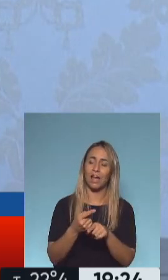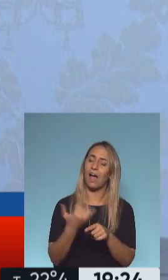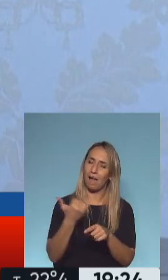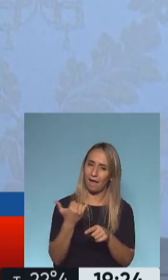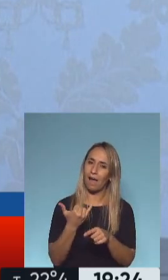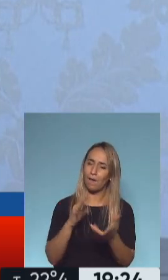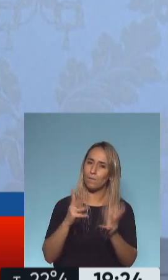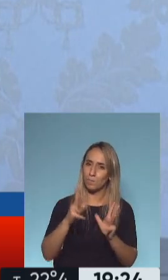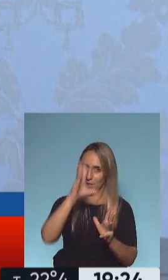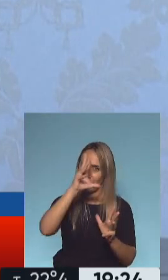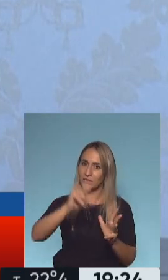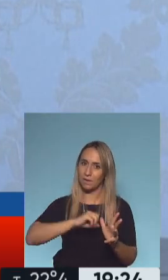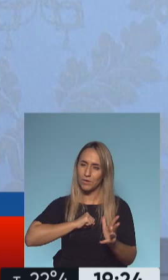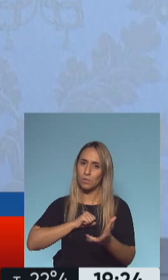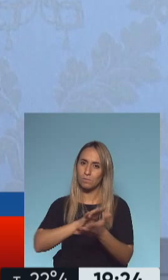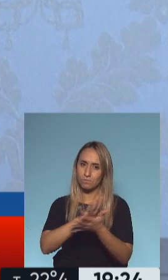Tenemos los medios.